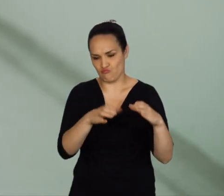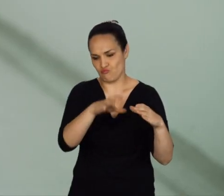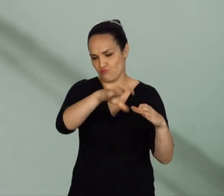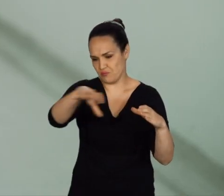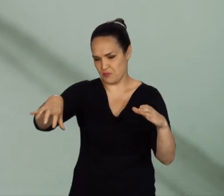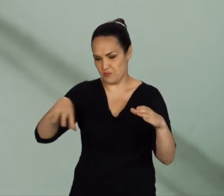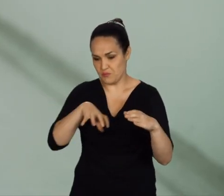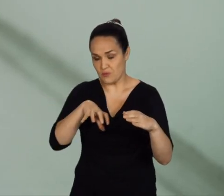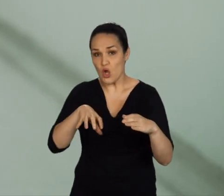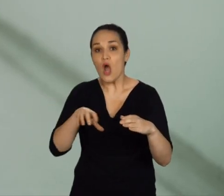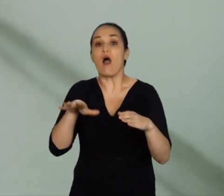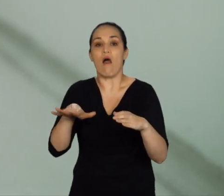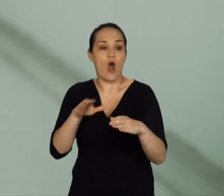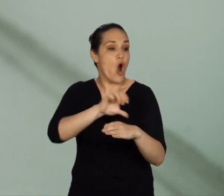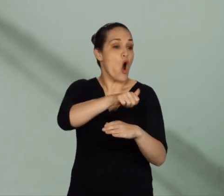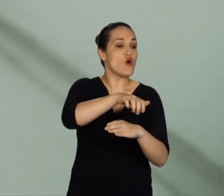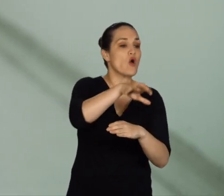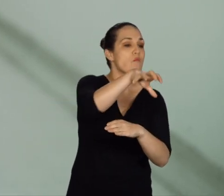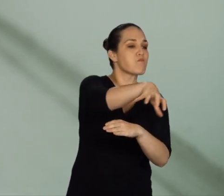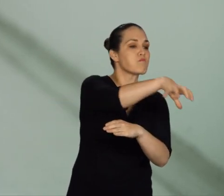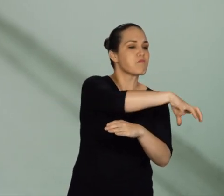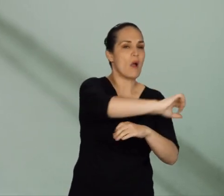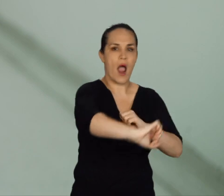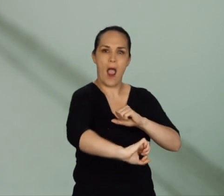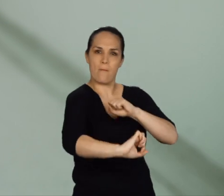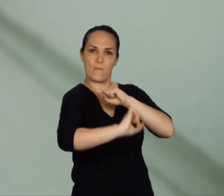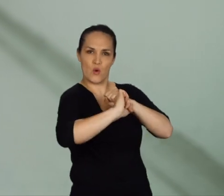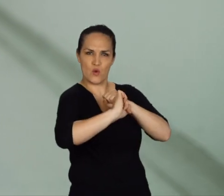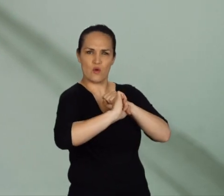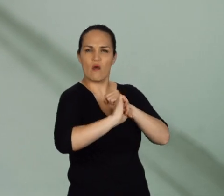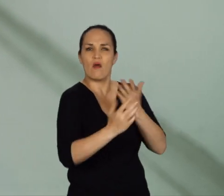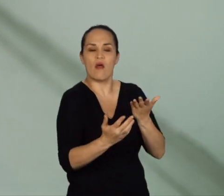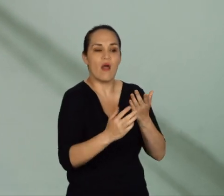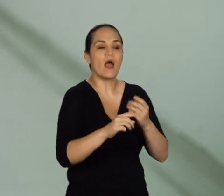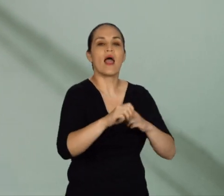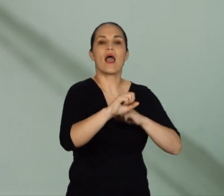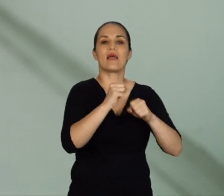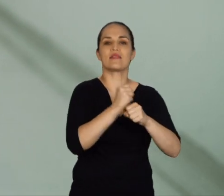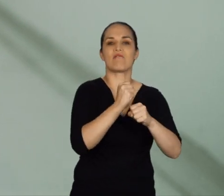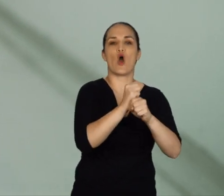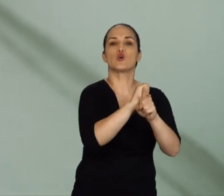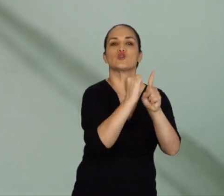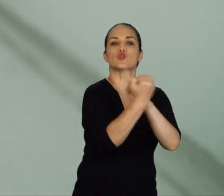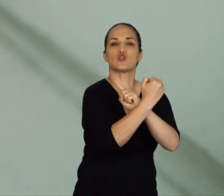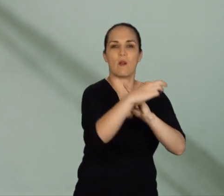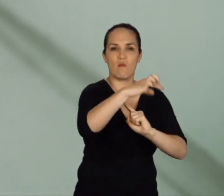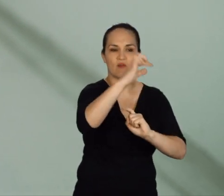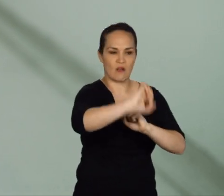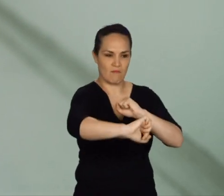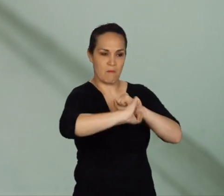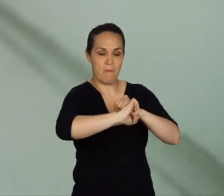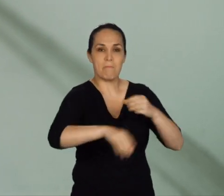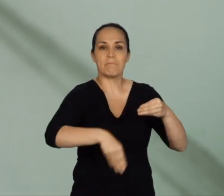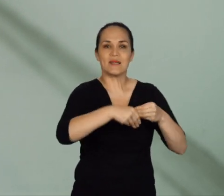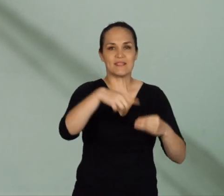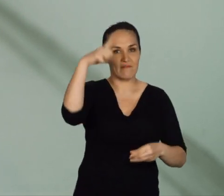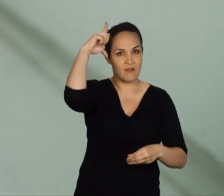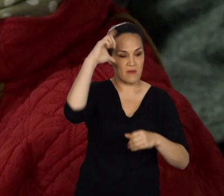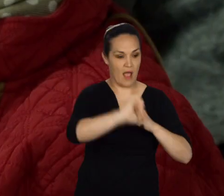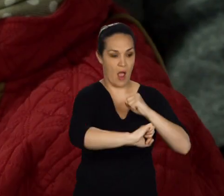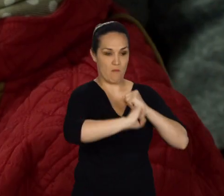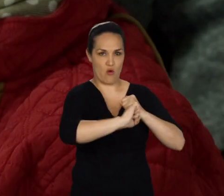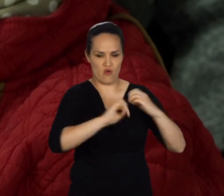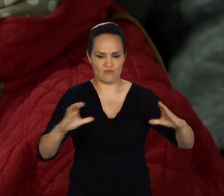directamente del grupo área de soporte oncológico, pero participan como soporte oncológico, que es la parte de trabajo social y el área de